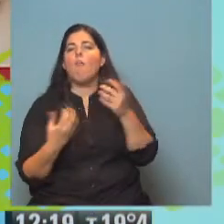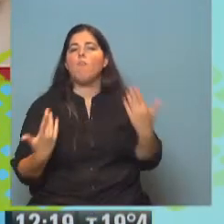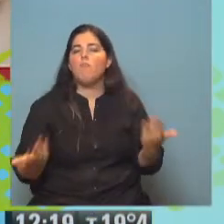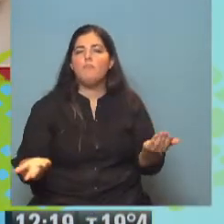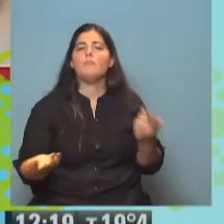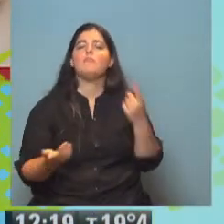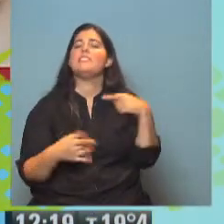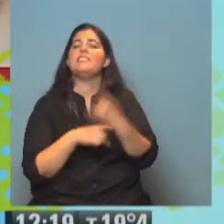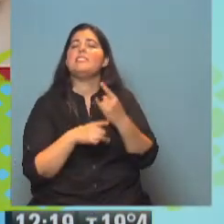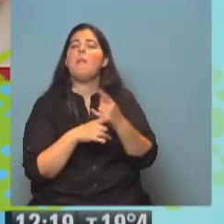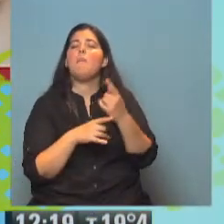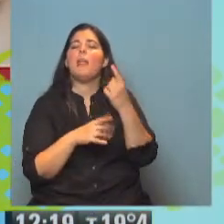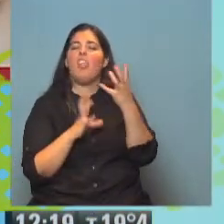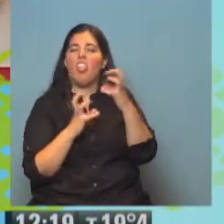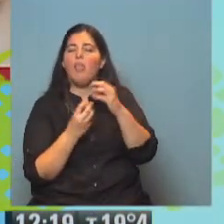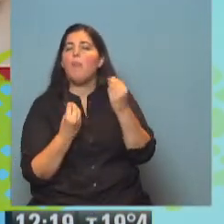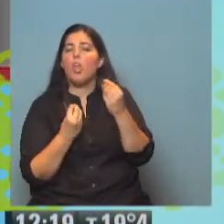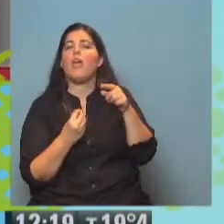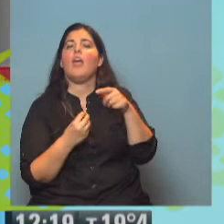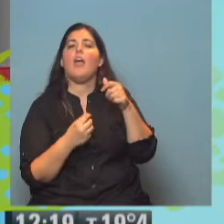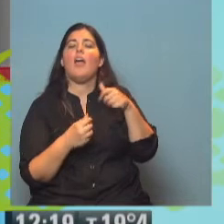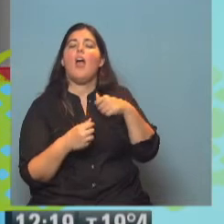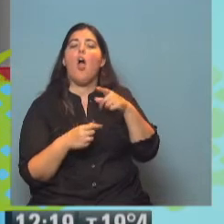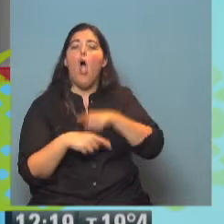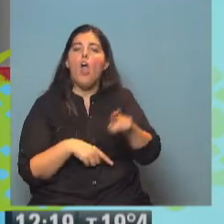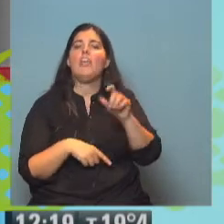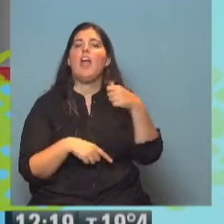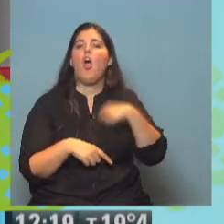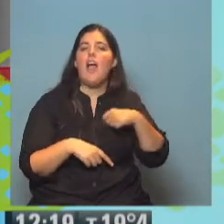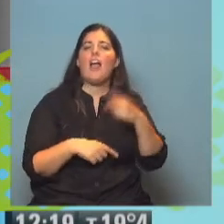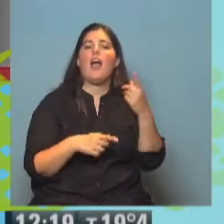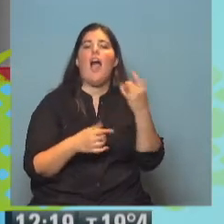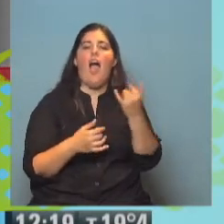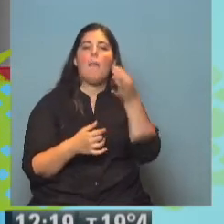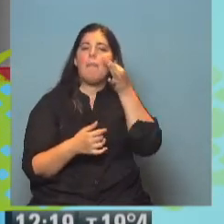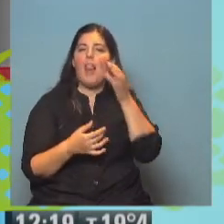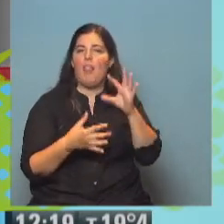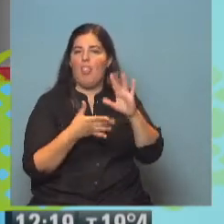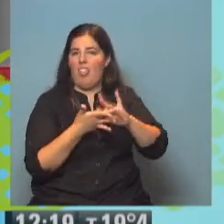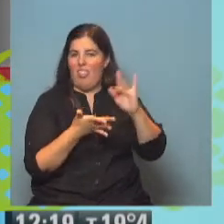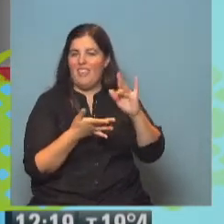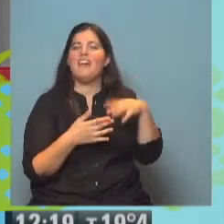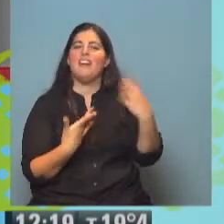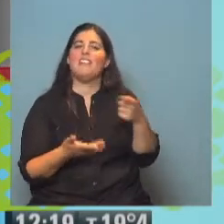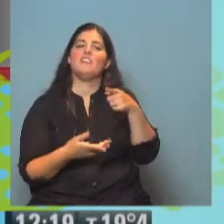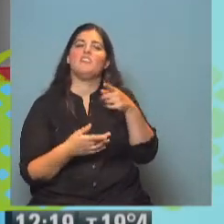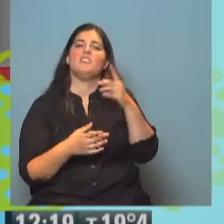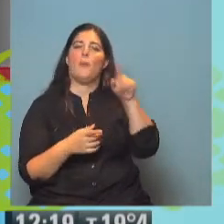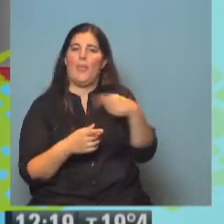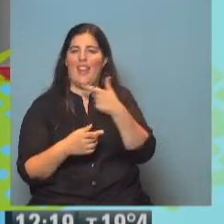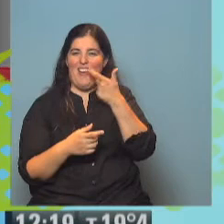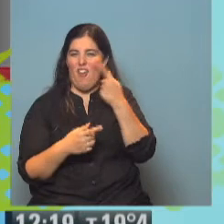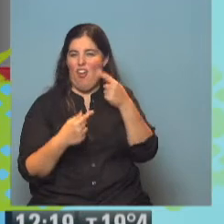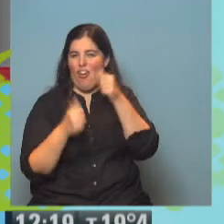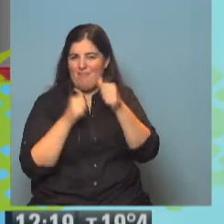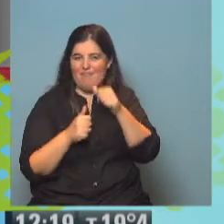que pensar por la fuga. ¿Por qué? Porque la orina o la caca tiene contacto con la piel. Pero en este caso, por ejemplo,